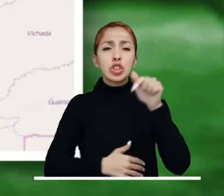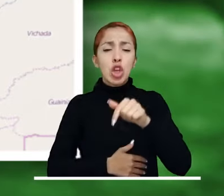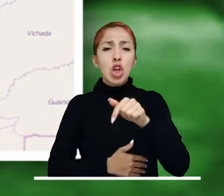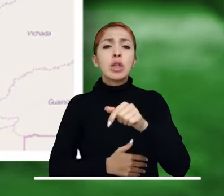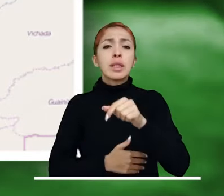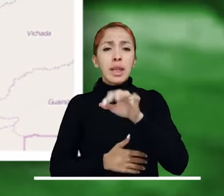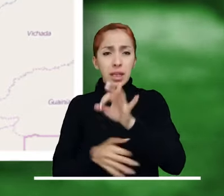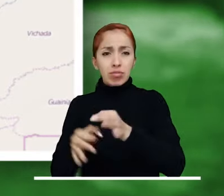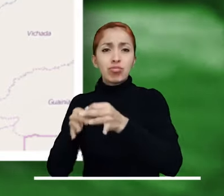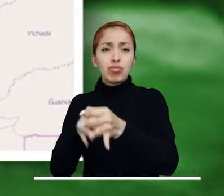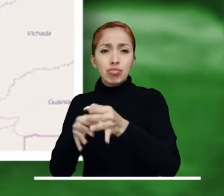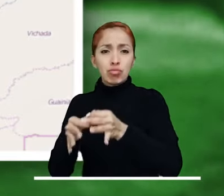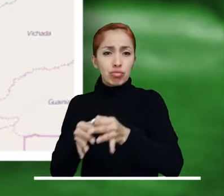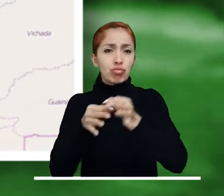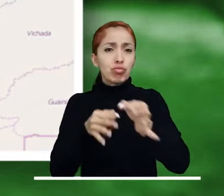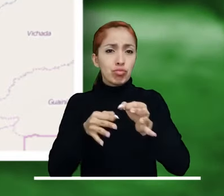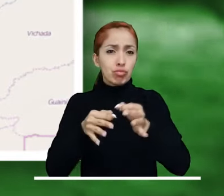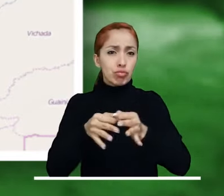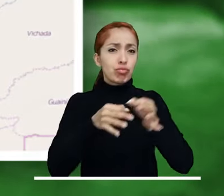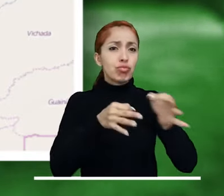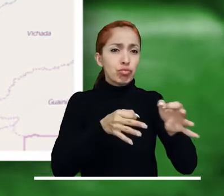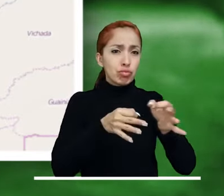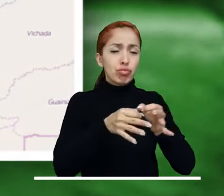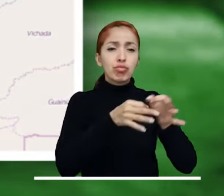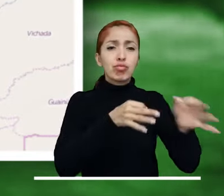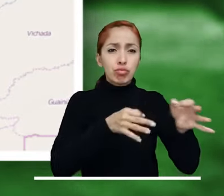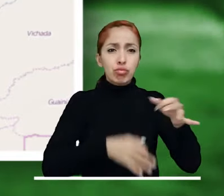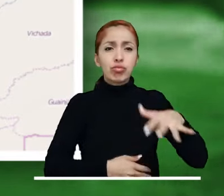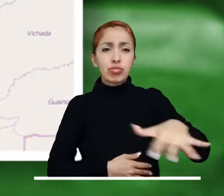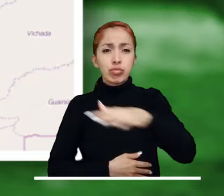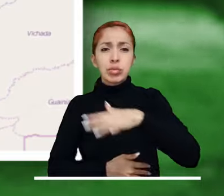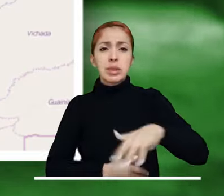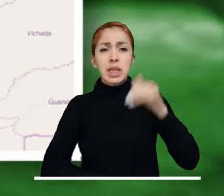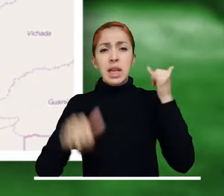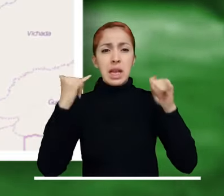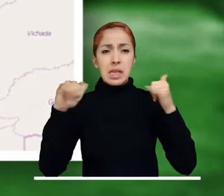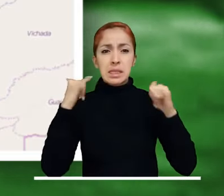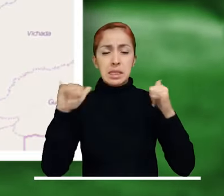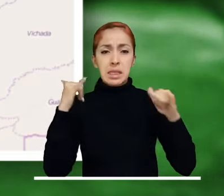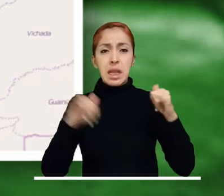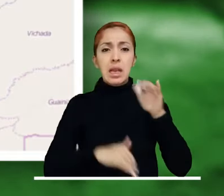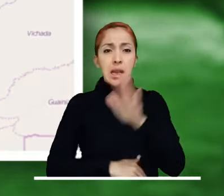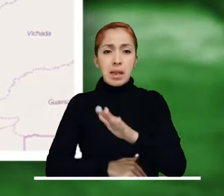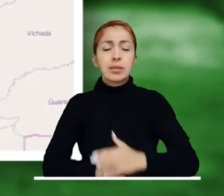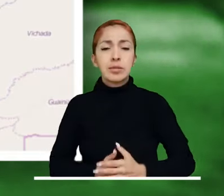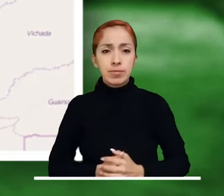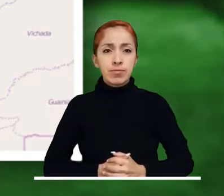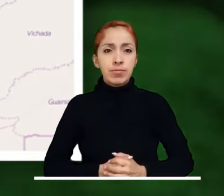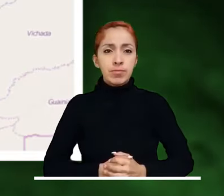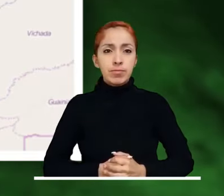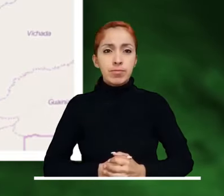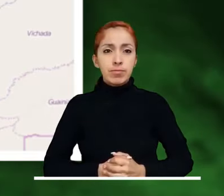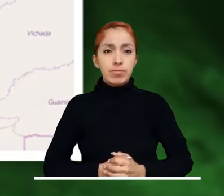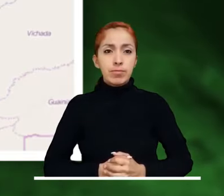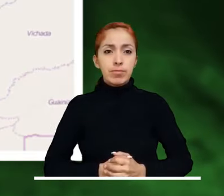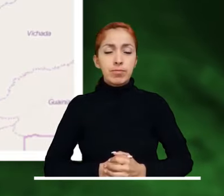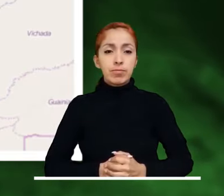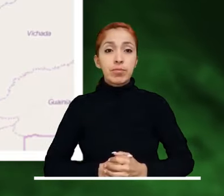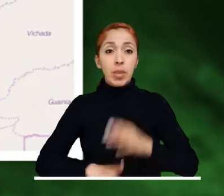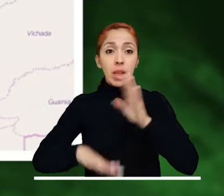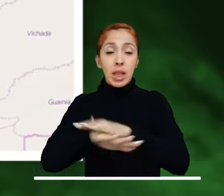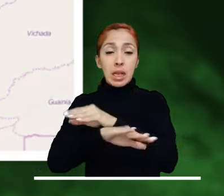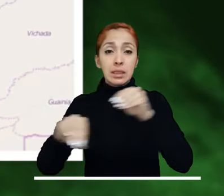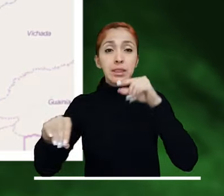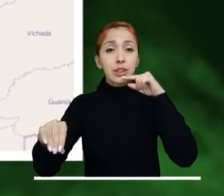Atención a las probables inundaciones en las veredas de San Isidro, El Banco, El Verde, ubicadas en